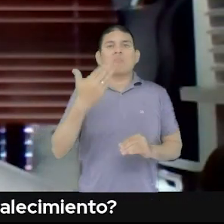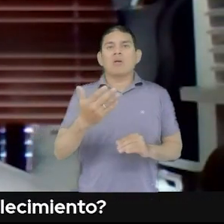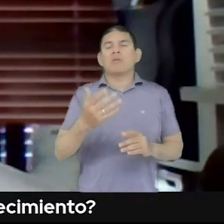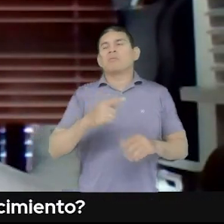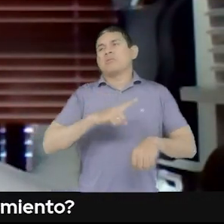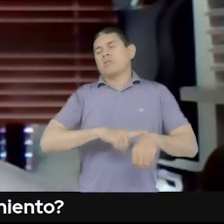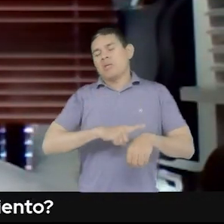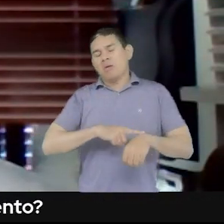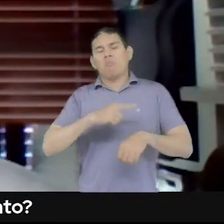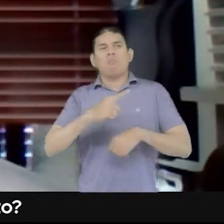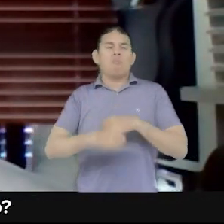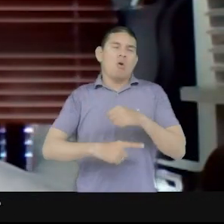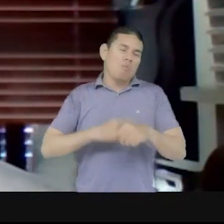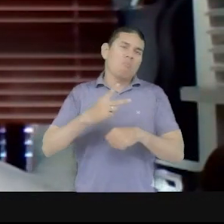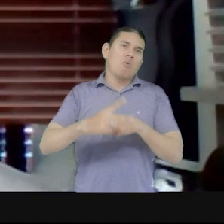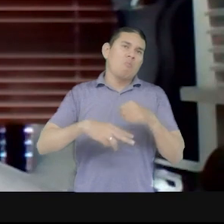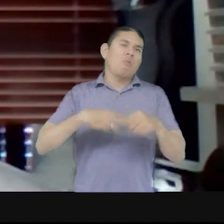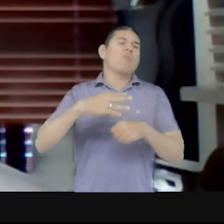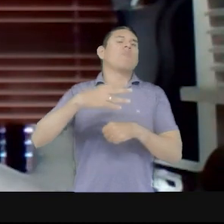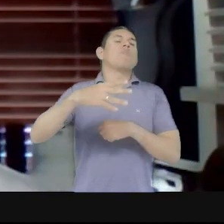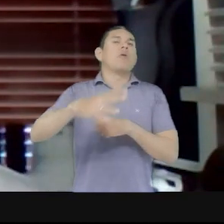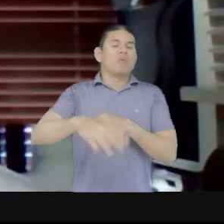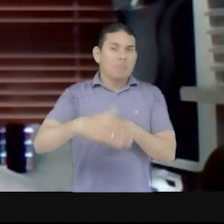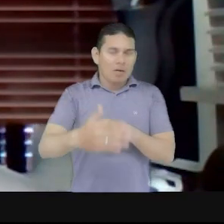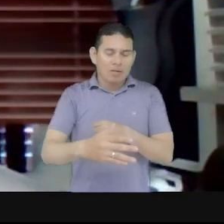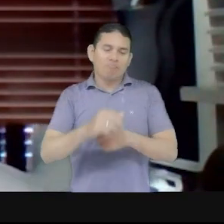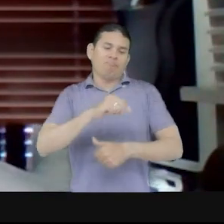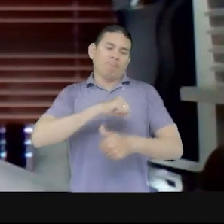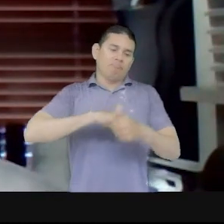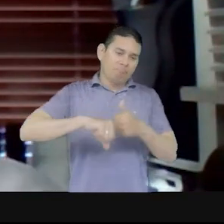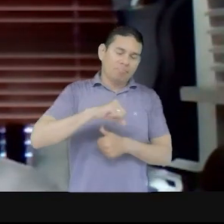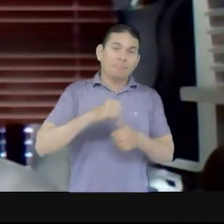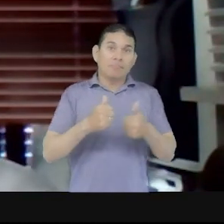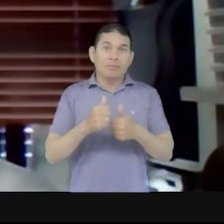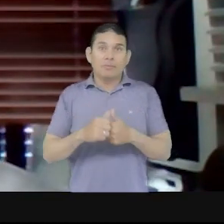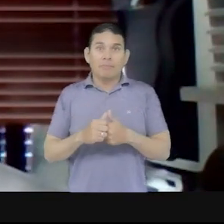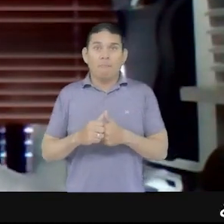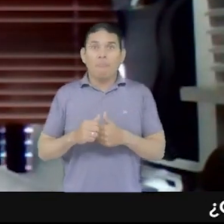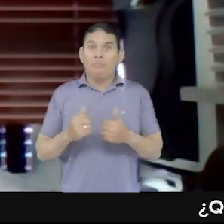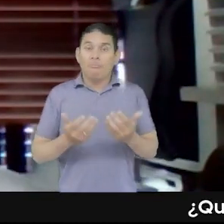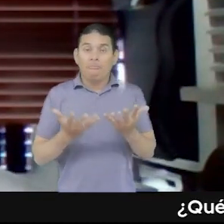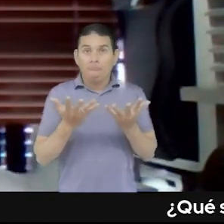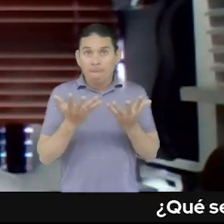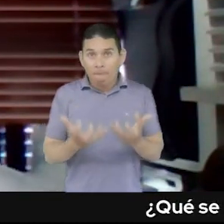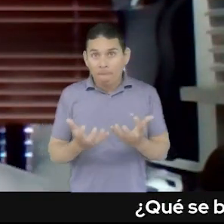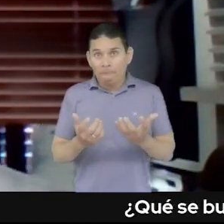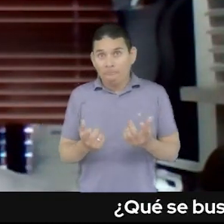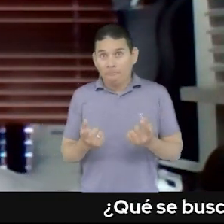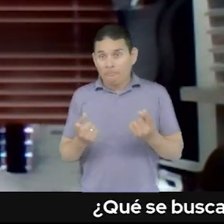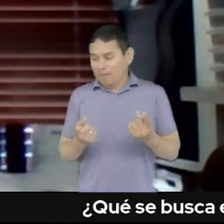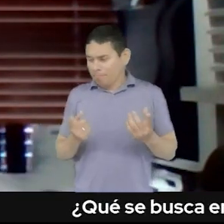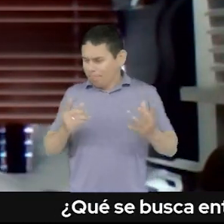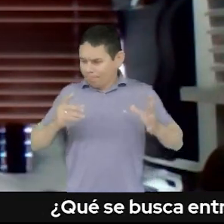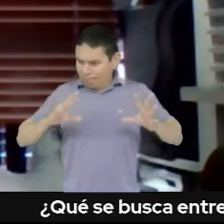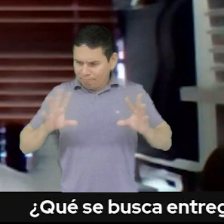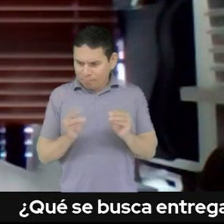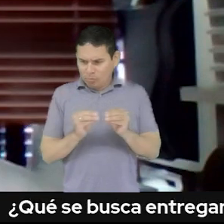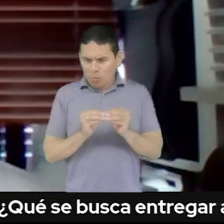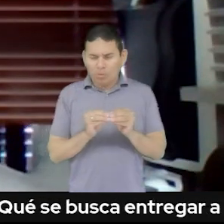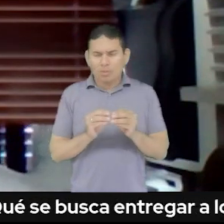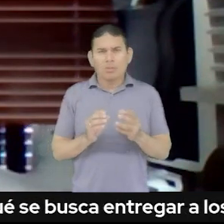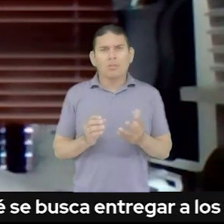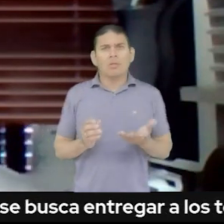ciclo y no solamente pues unos documentos allí sin aplicabilidad. Esa la contribución que hacemos desde el proyecto y por supuesto pues que